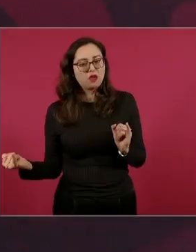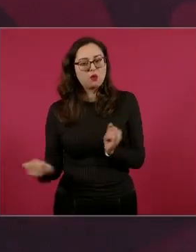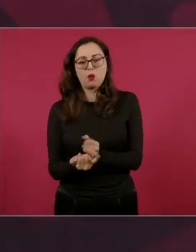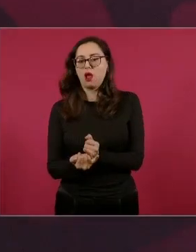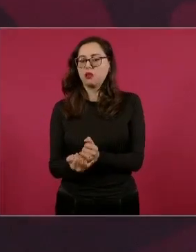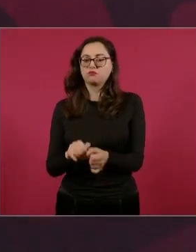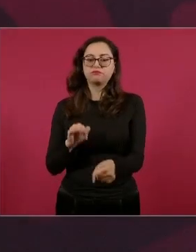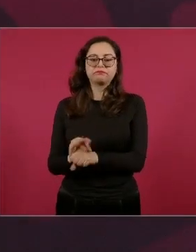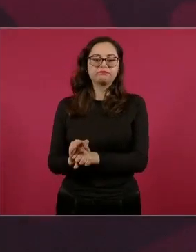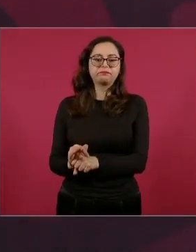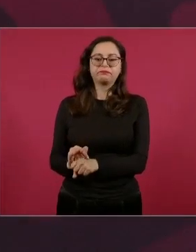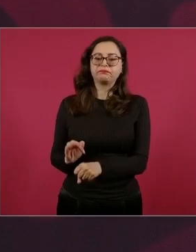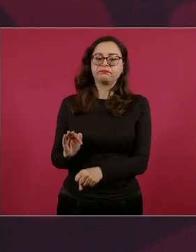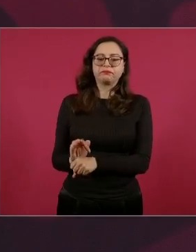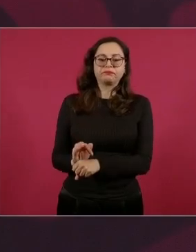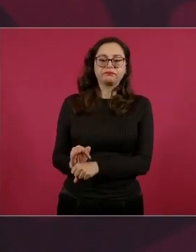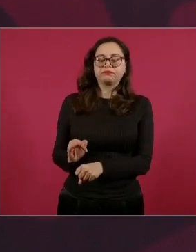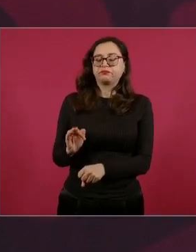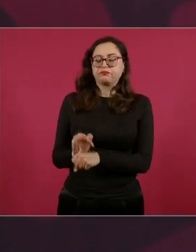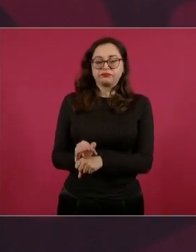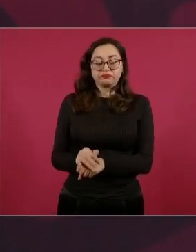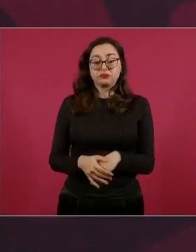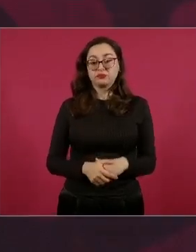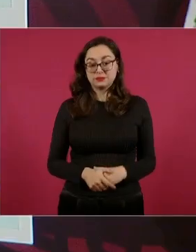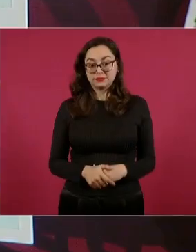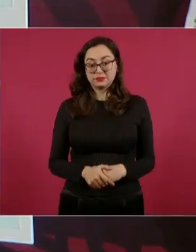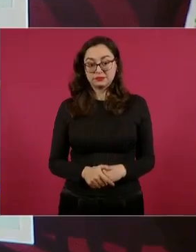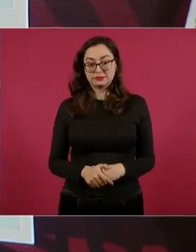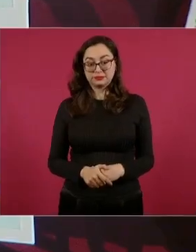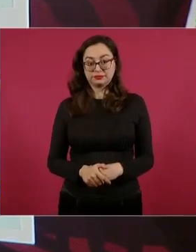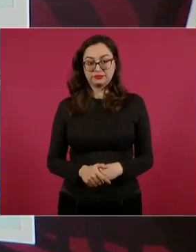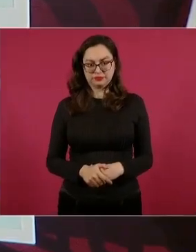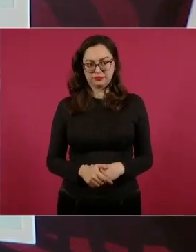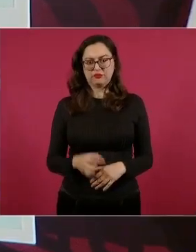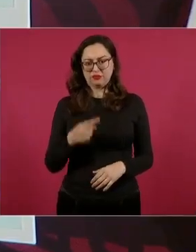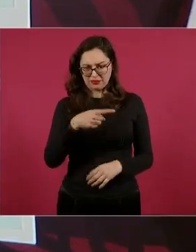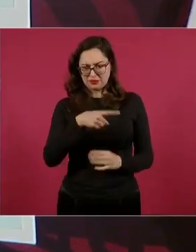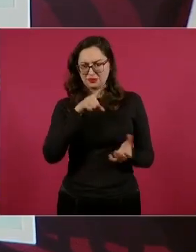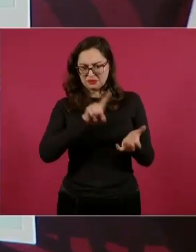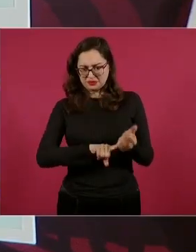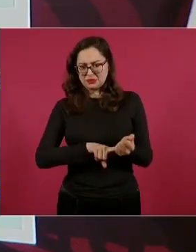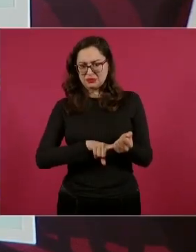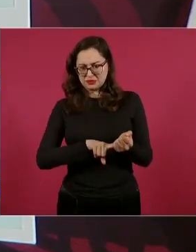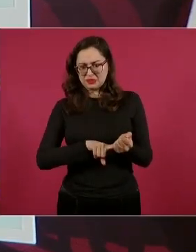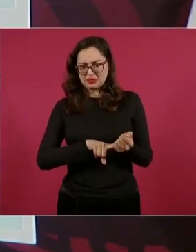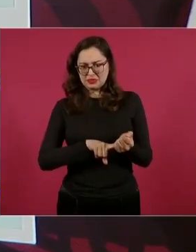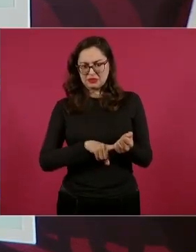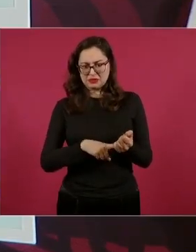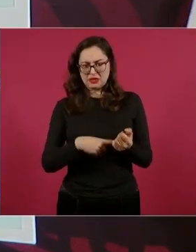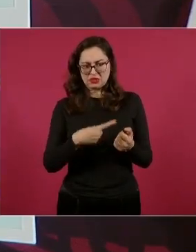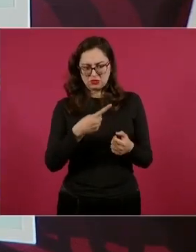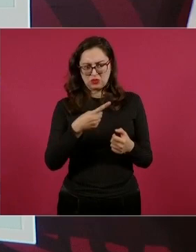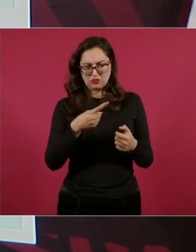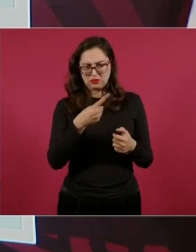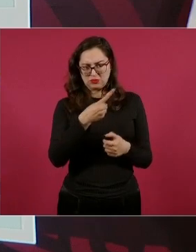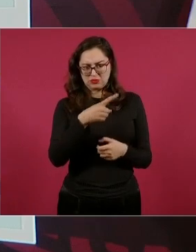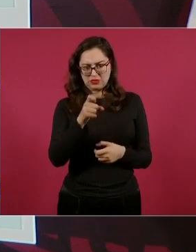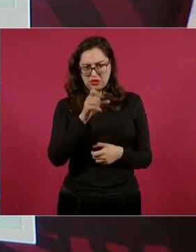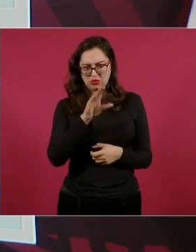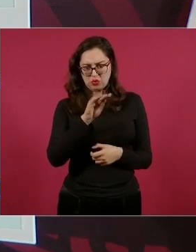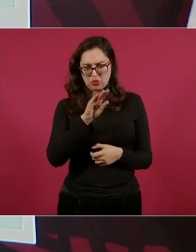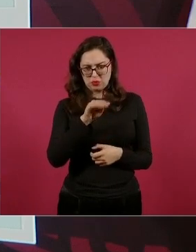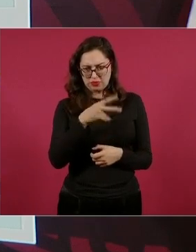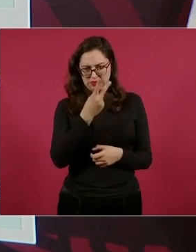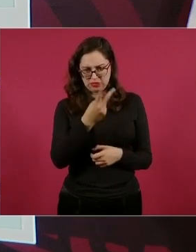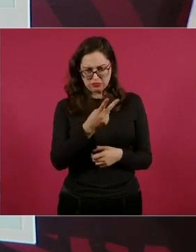cuello blanco. Bueno, por cierto, hay un caso, pero hay